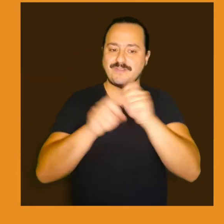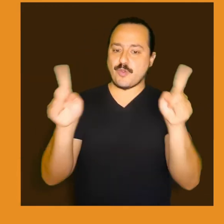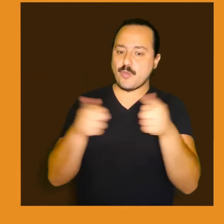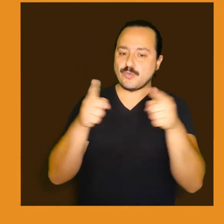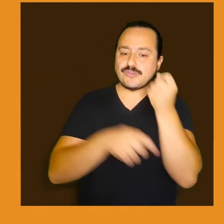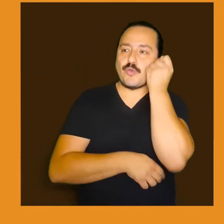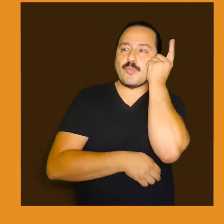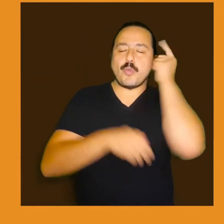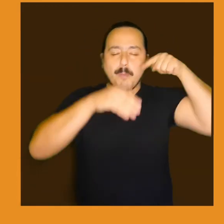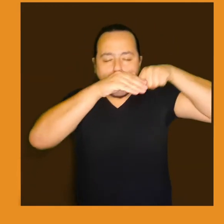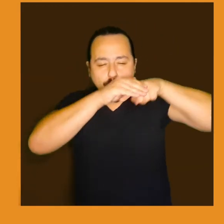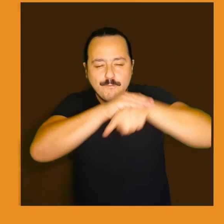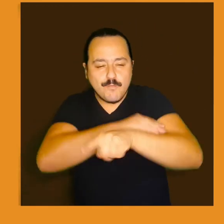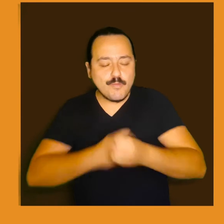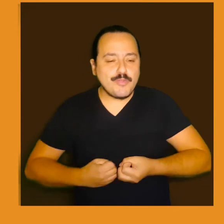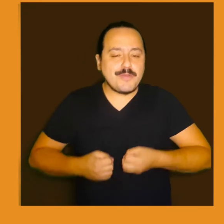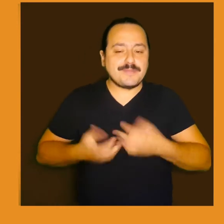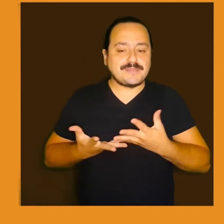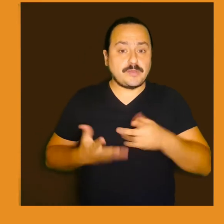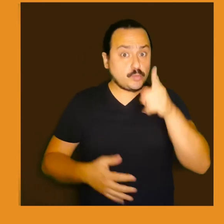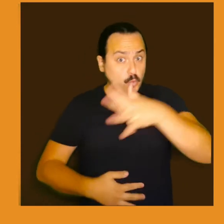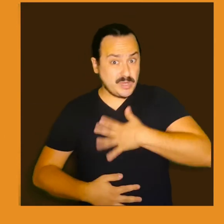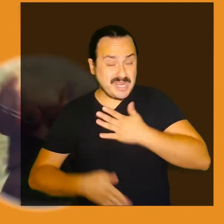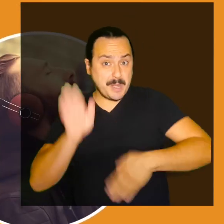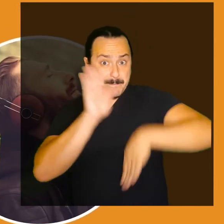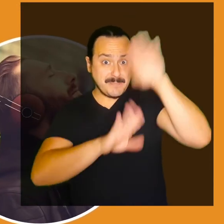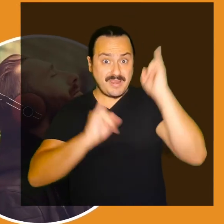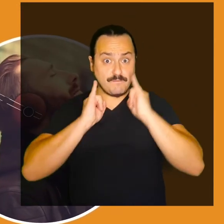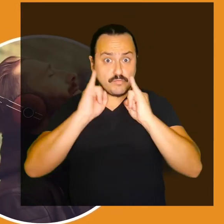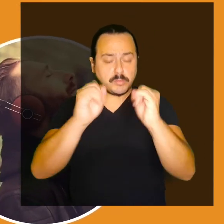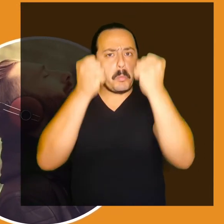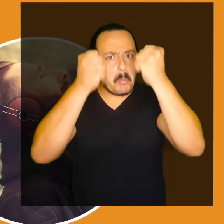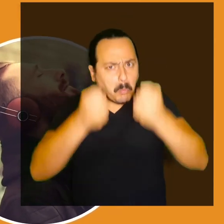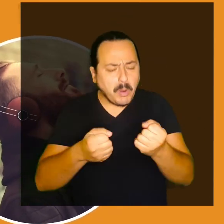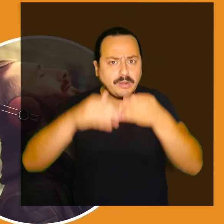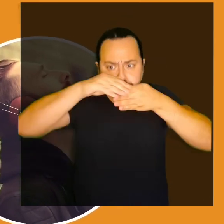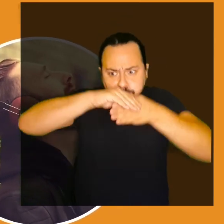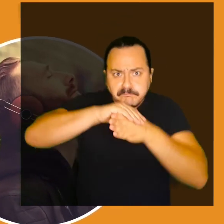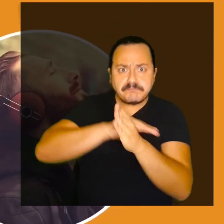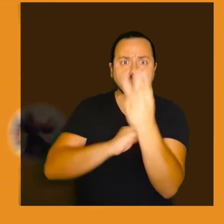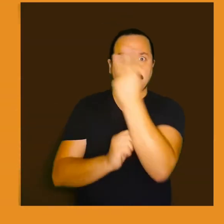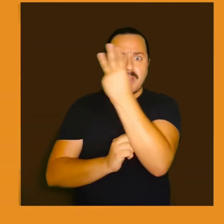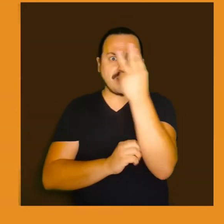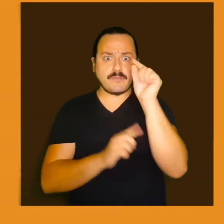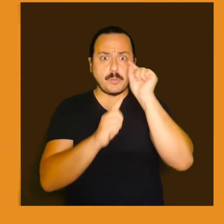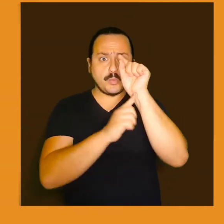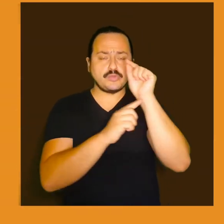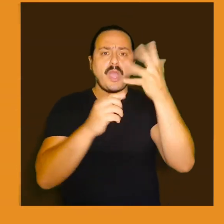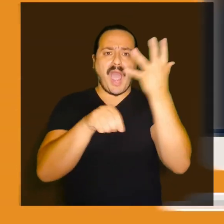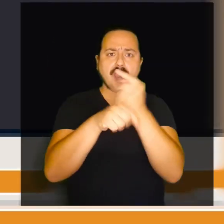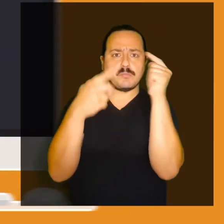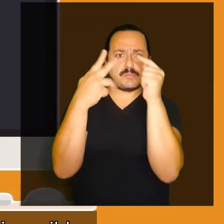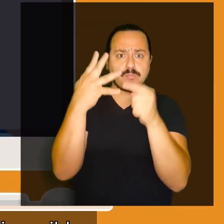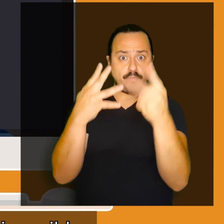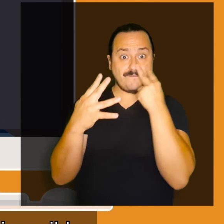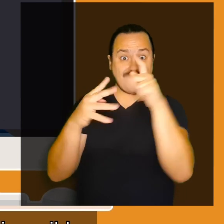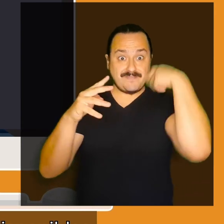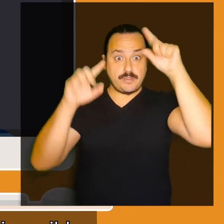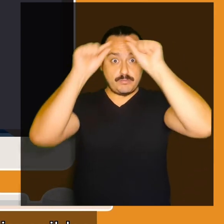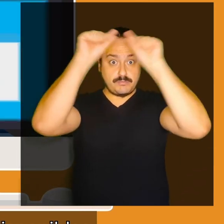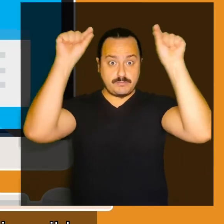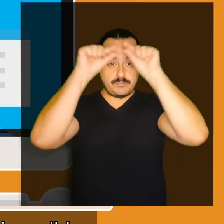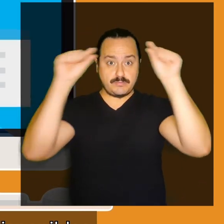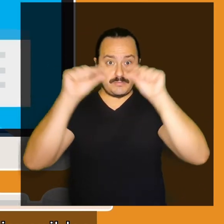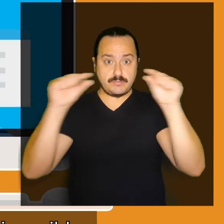trabajos de interpretación, comprendiendo más profundamente la música y lo que quiere expresar. Si quieres conocer más, puedes